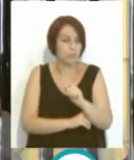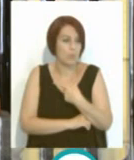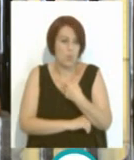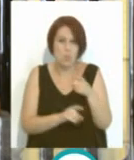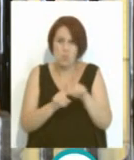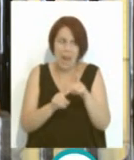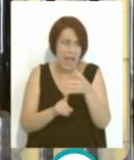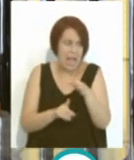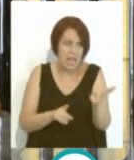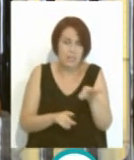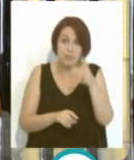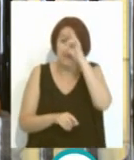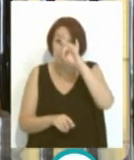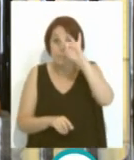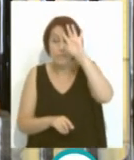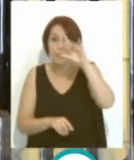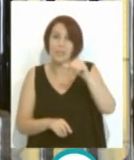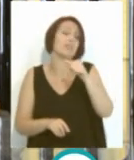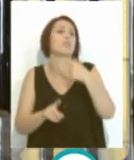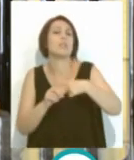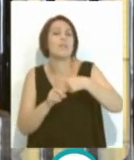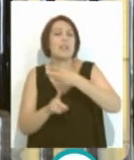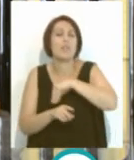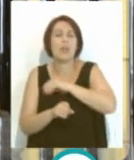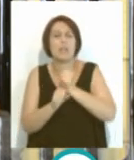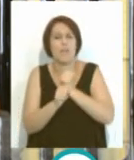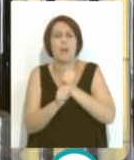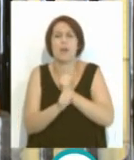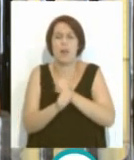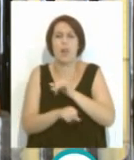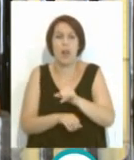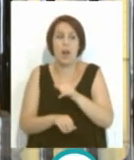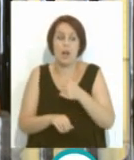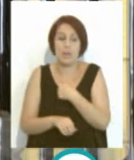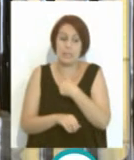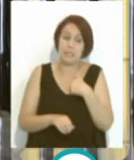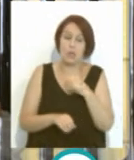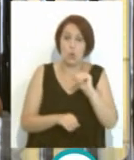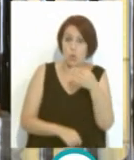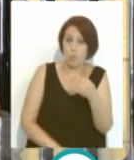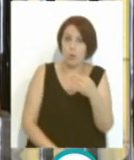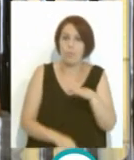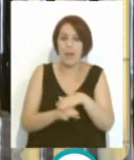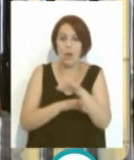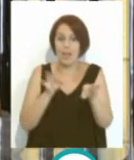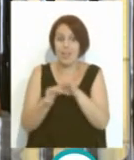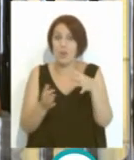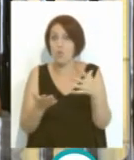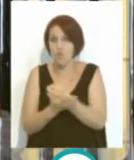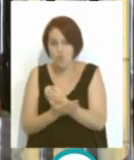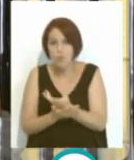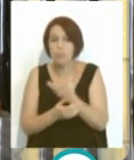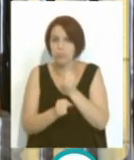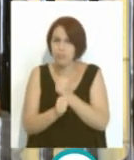es increíble, porque detrás de todo eso tiene que haber un nivel nacional, y tiene que haber mucho trabajo, ¿sabes?, por tanto parte de los clubes como para organizarlo todo y demás,